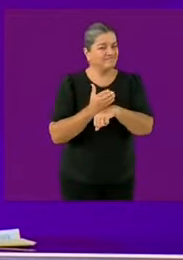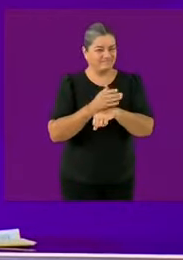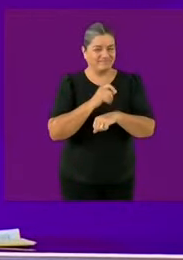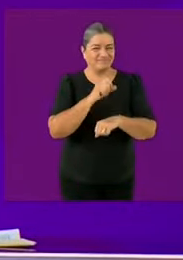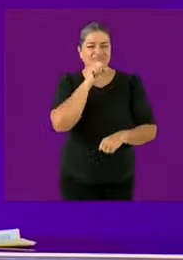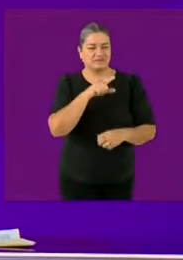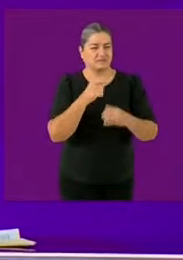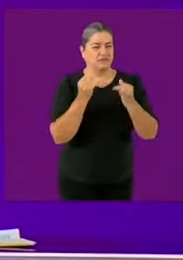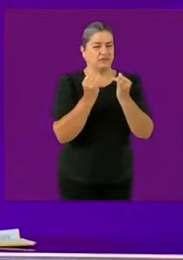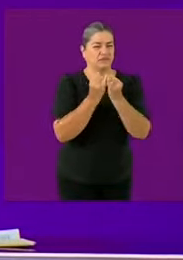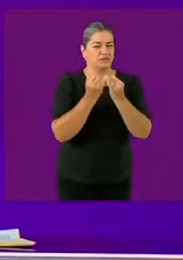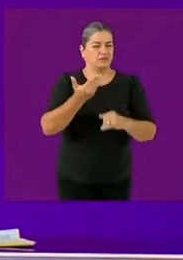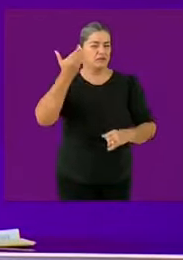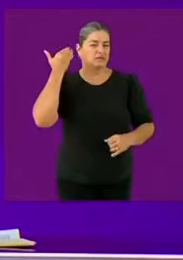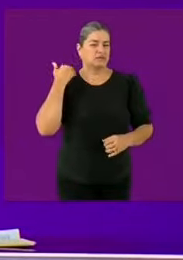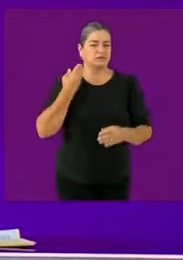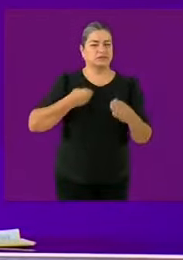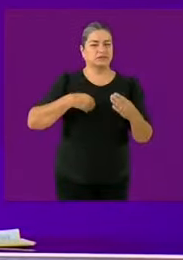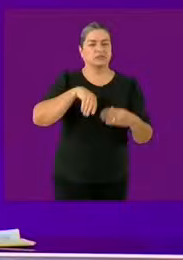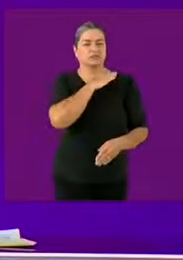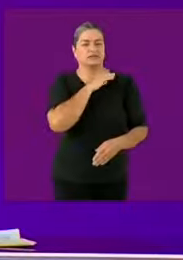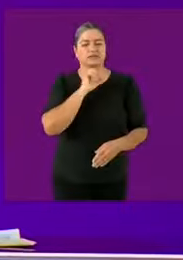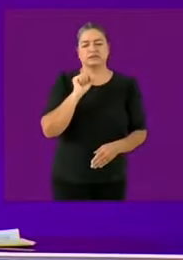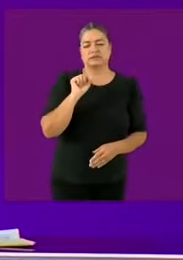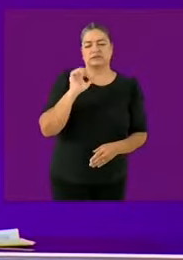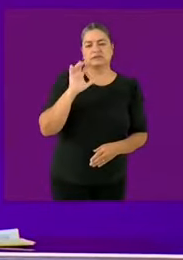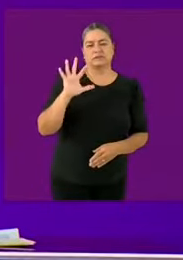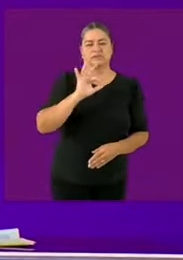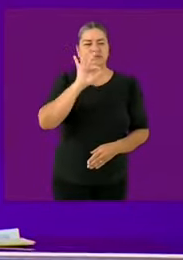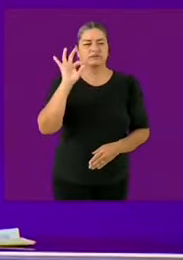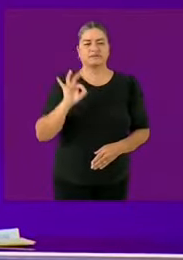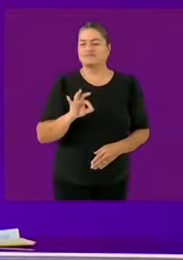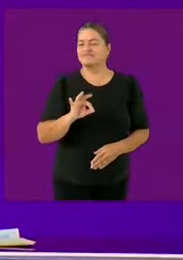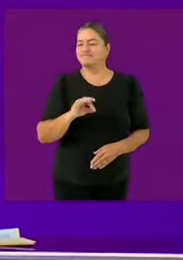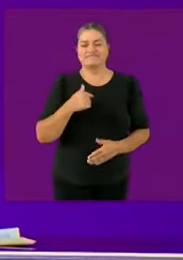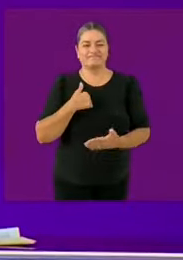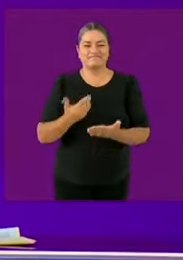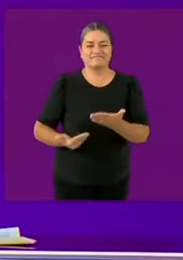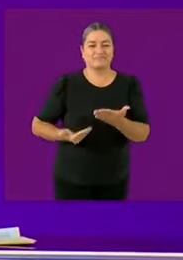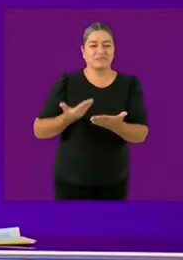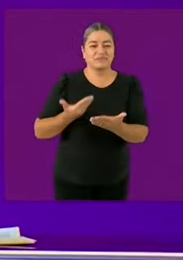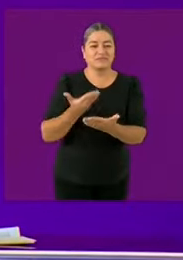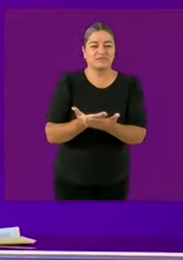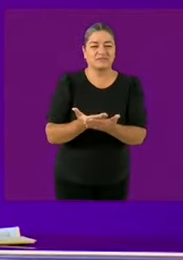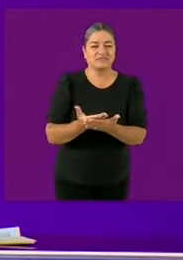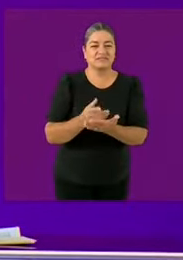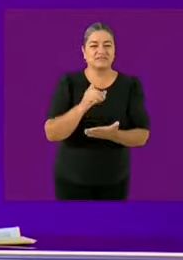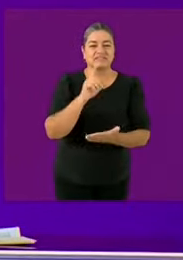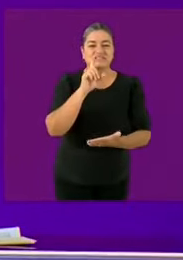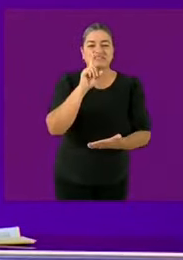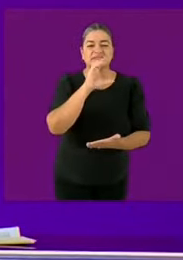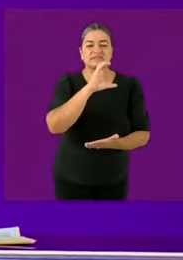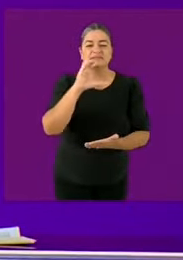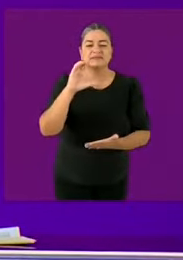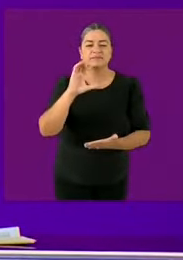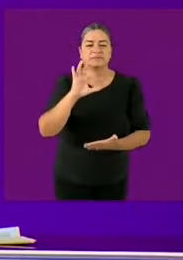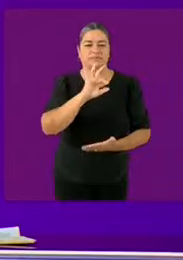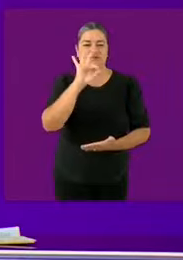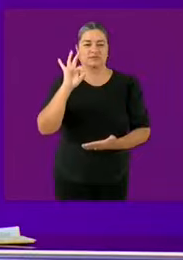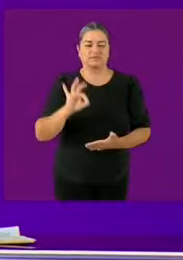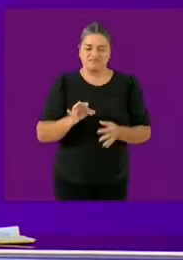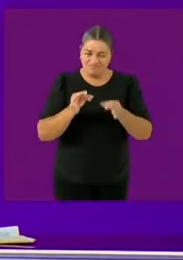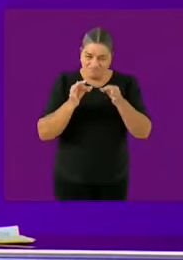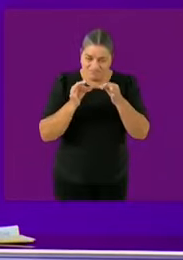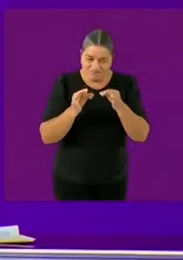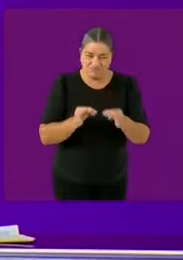65%, yo propongo que sean prácticamente inexistentes las asignaciones directas, adelantando las